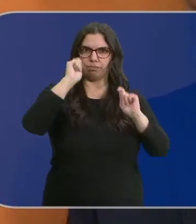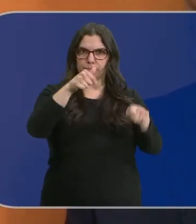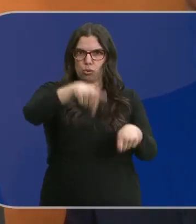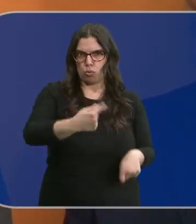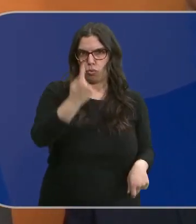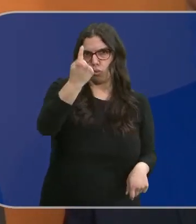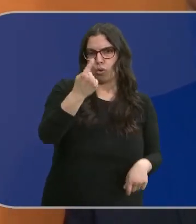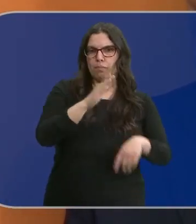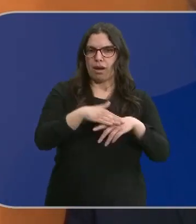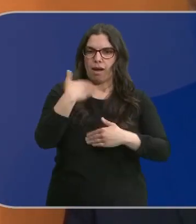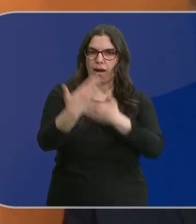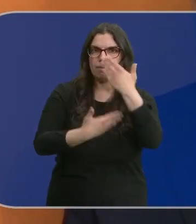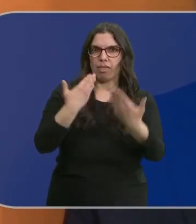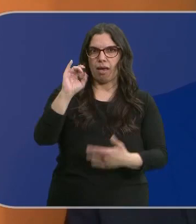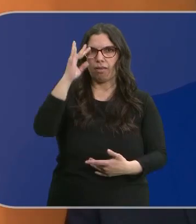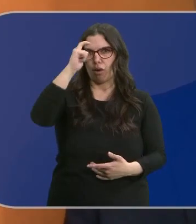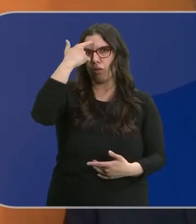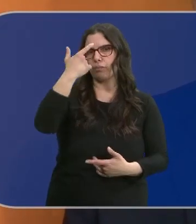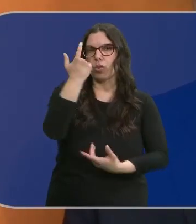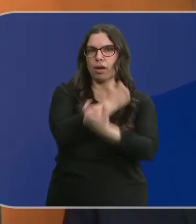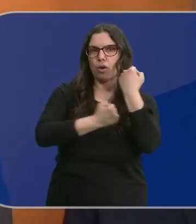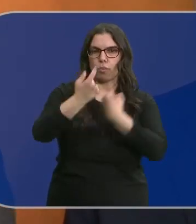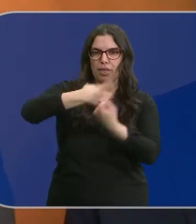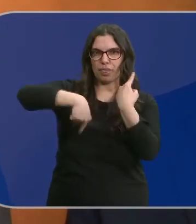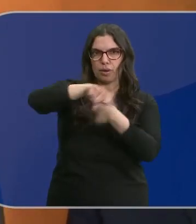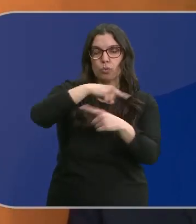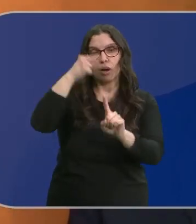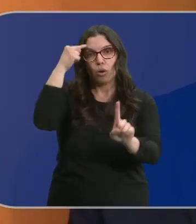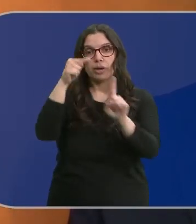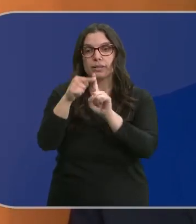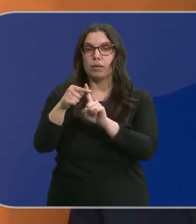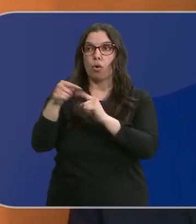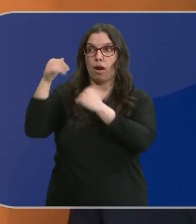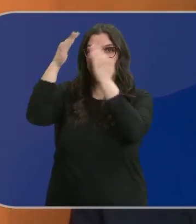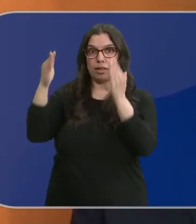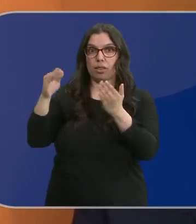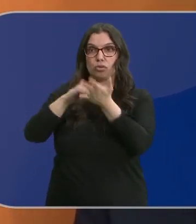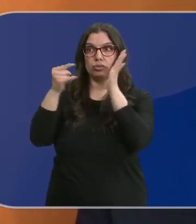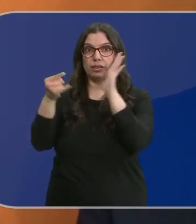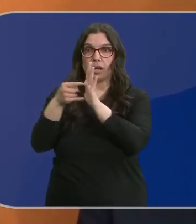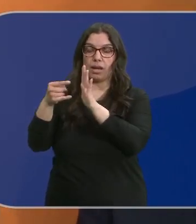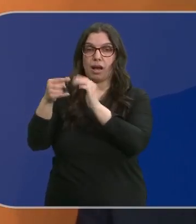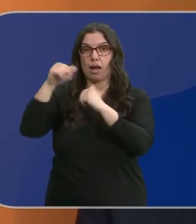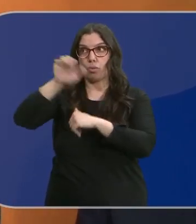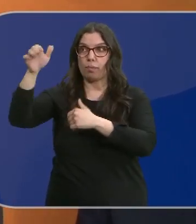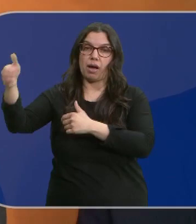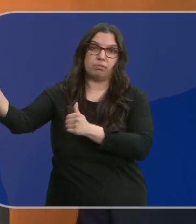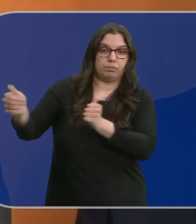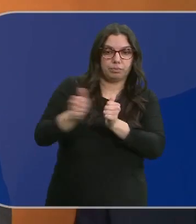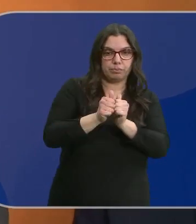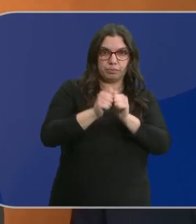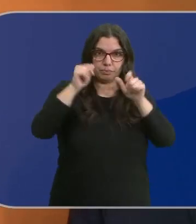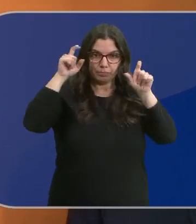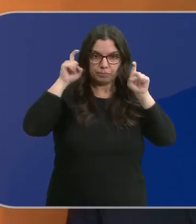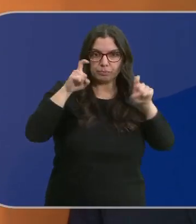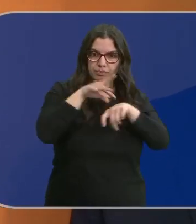economía circular. lo que se trata ahora es tener esa asistencia técnica europea y también favorecer el intercambio de